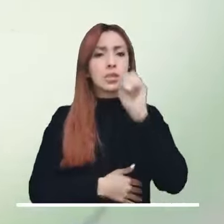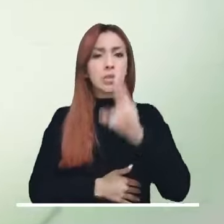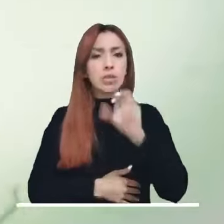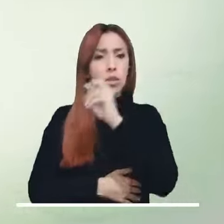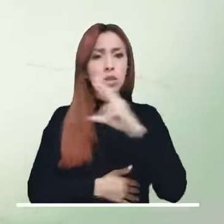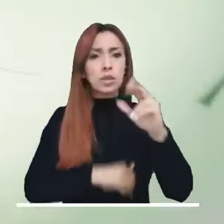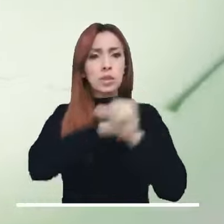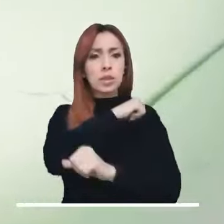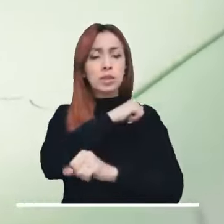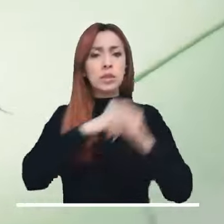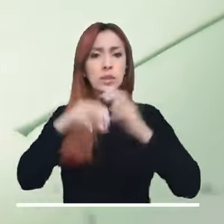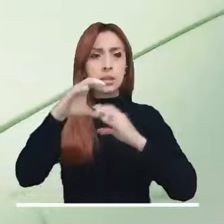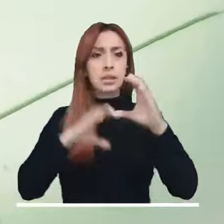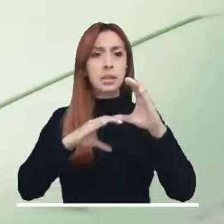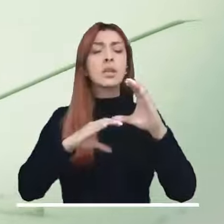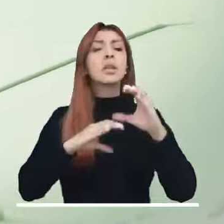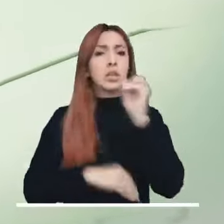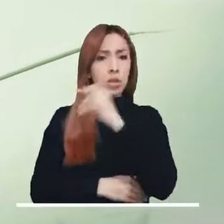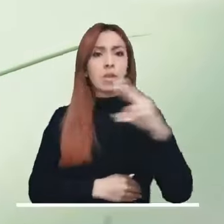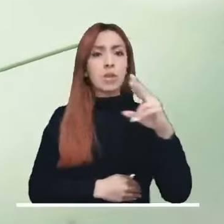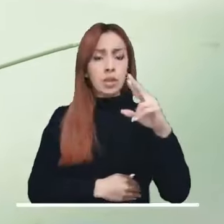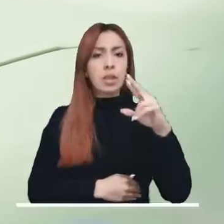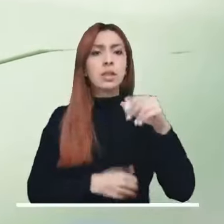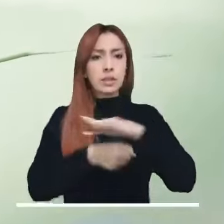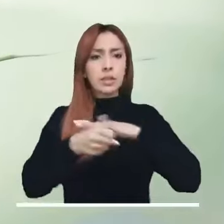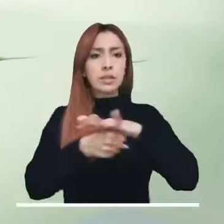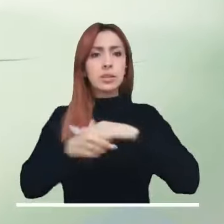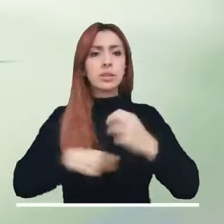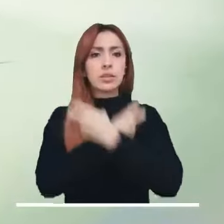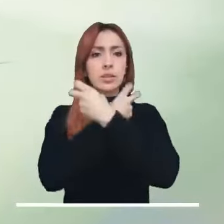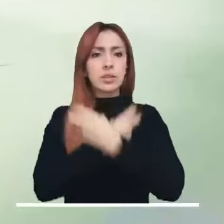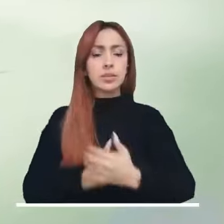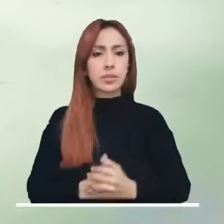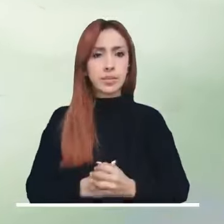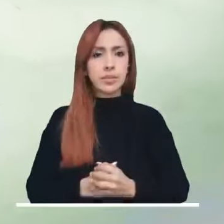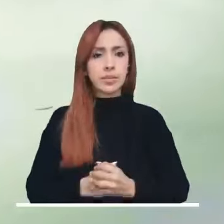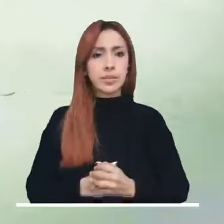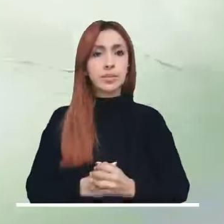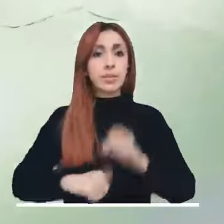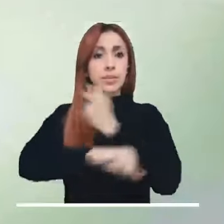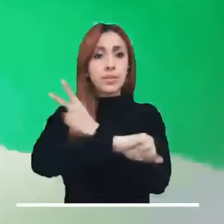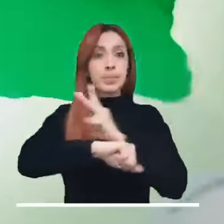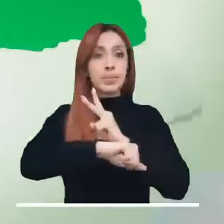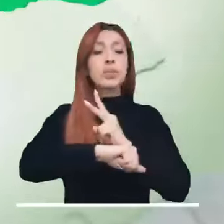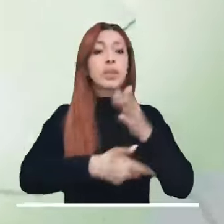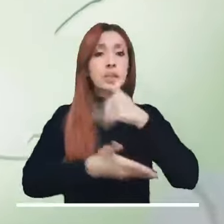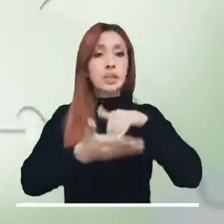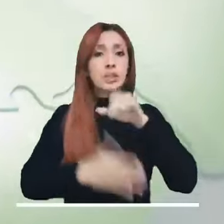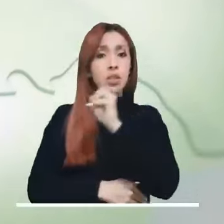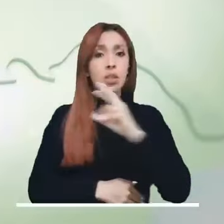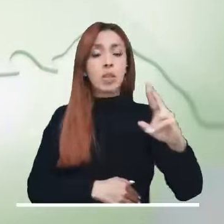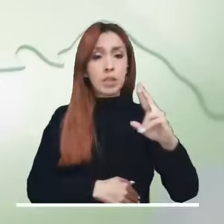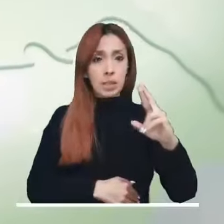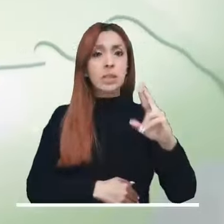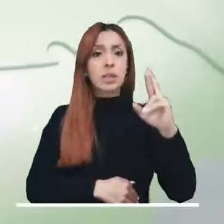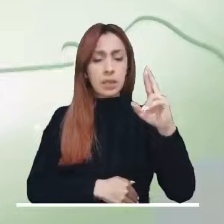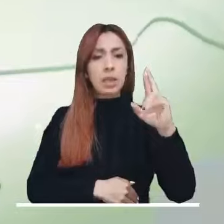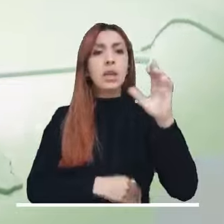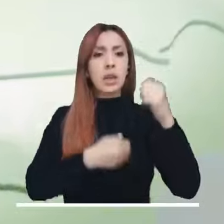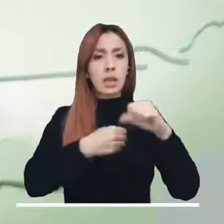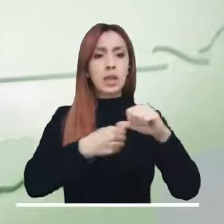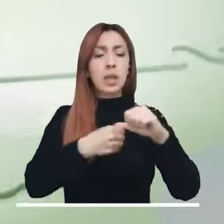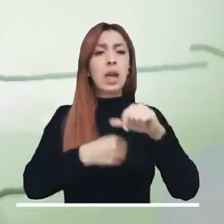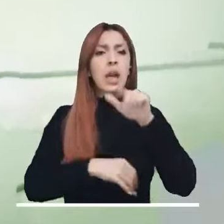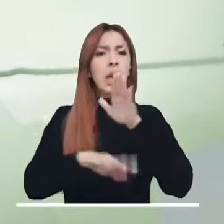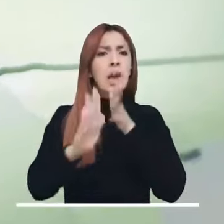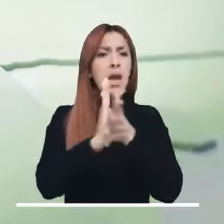Risaralda, suroriente de Boyacá y Cauca y en el oriente de Cundinamarca y Huila. En zonas de Bichada y el centro y oriente